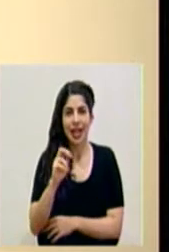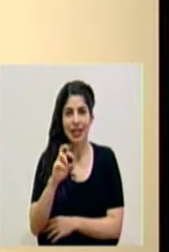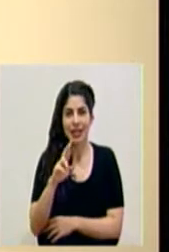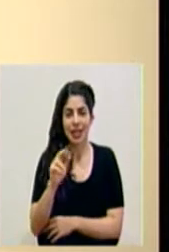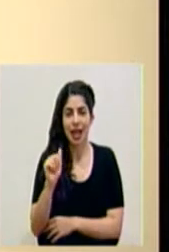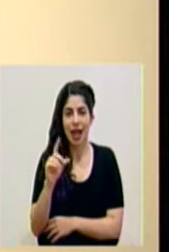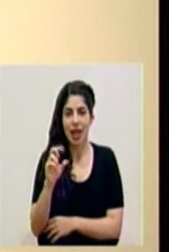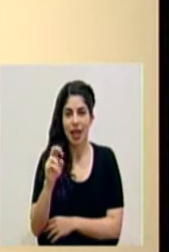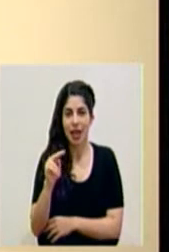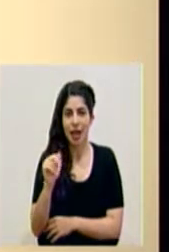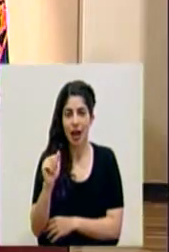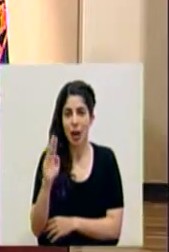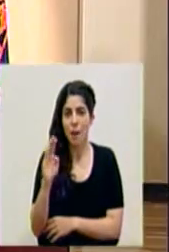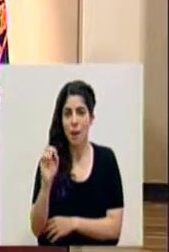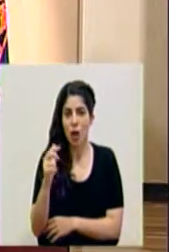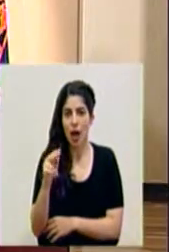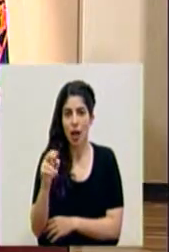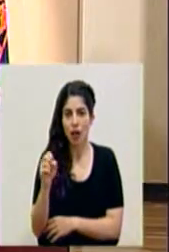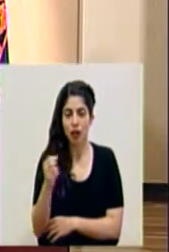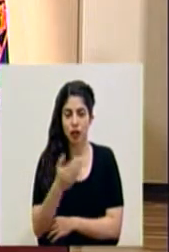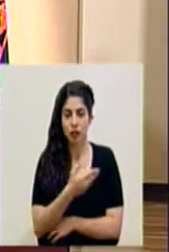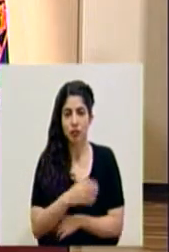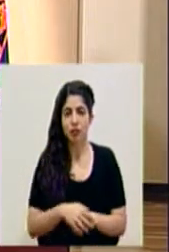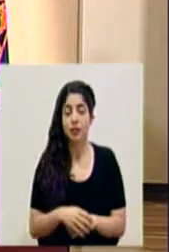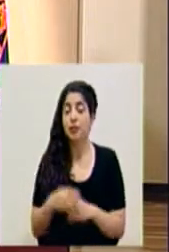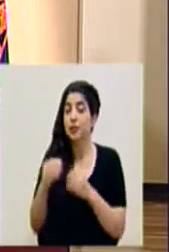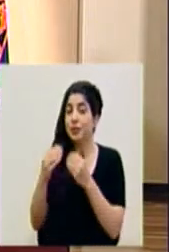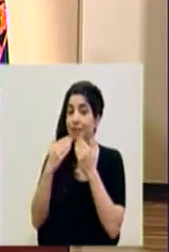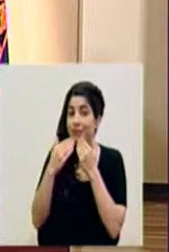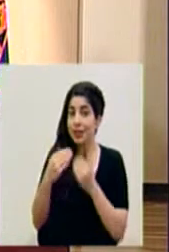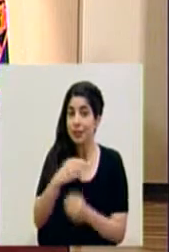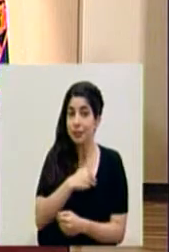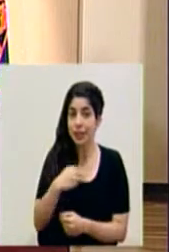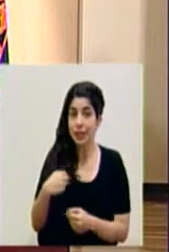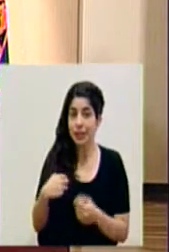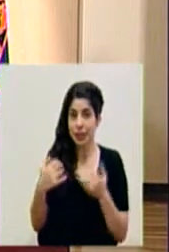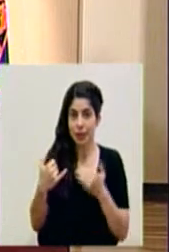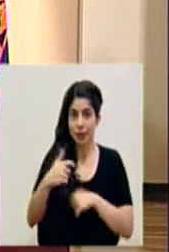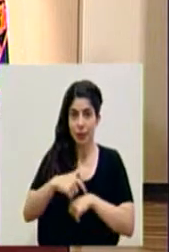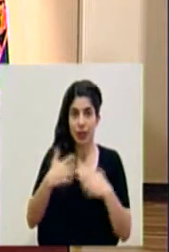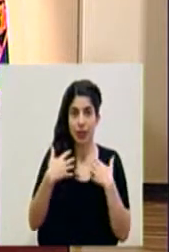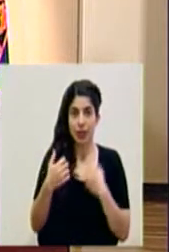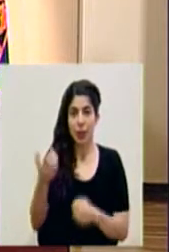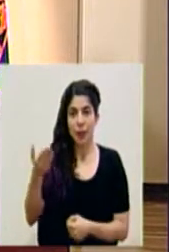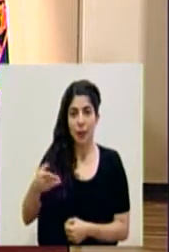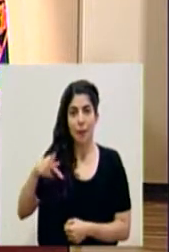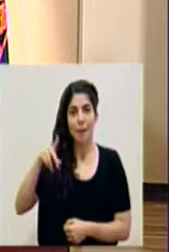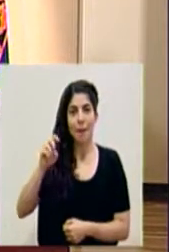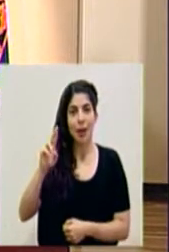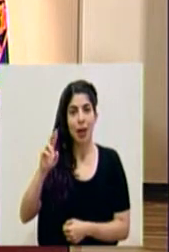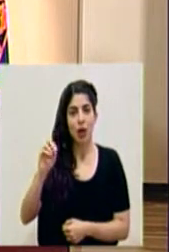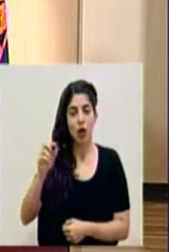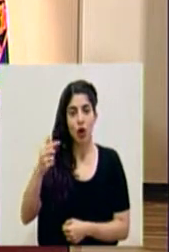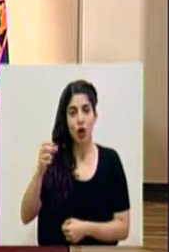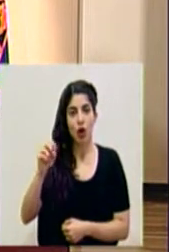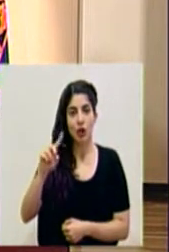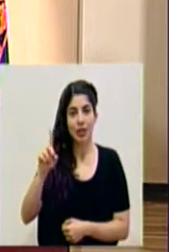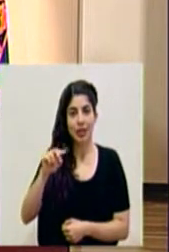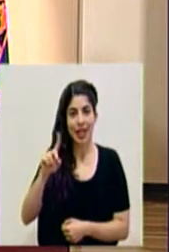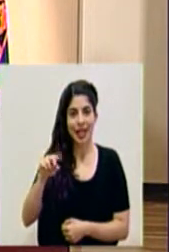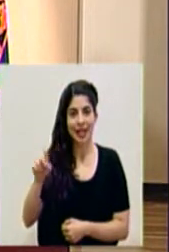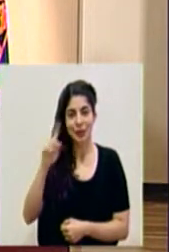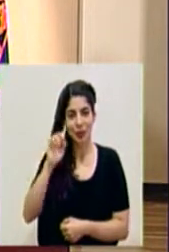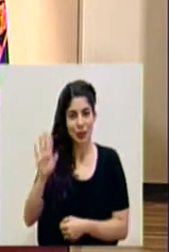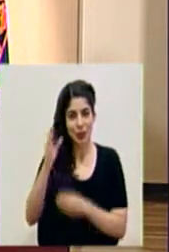Bolaños. Muchas gracias al ministro interino de salud del doctor Pedro González por el reporte ofrecido y